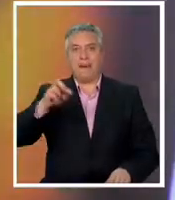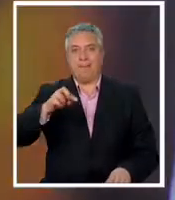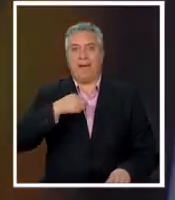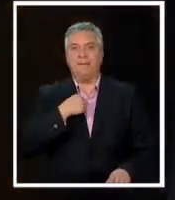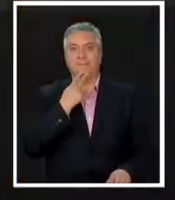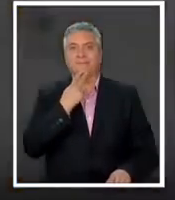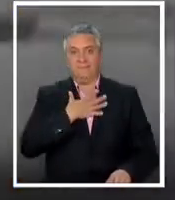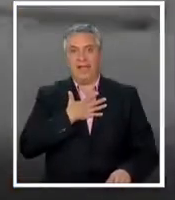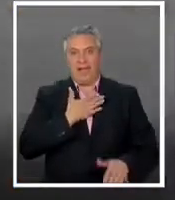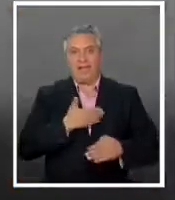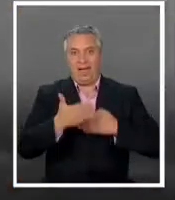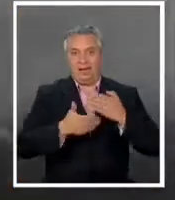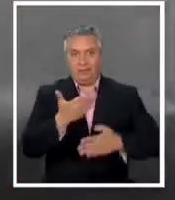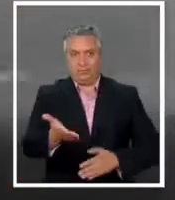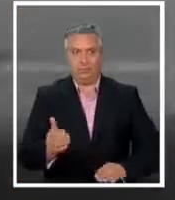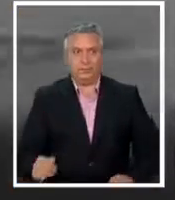vida